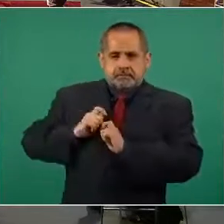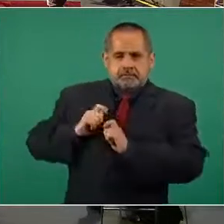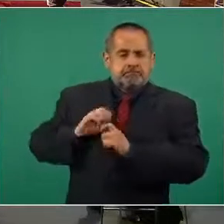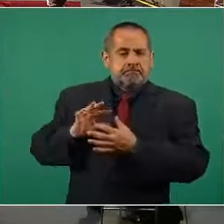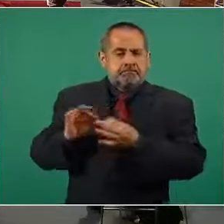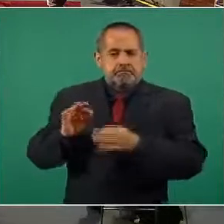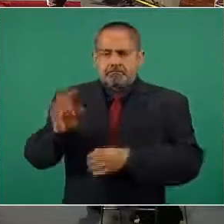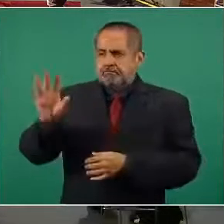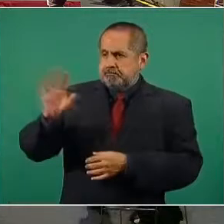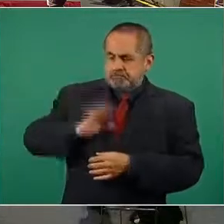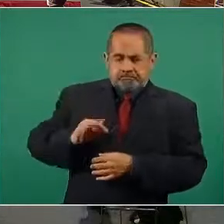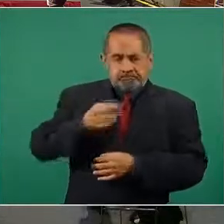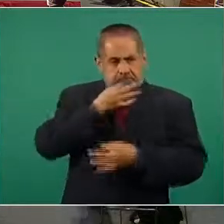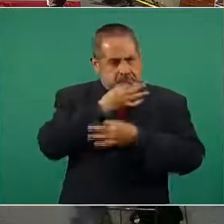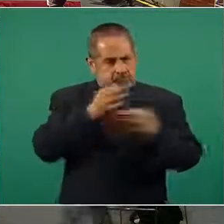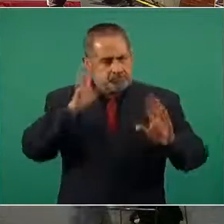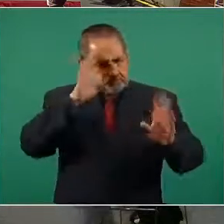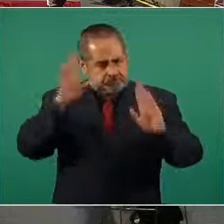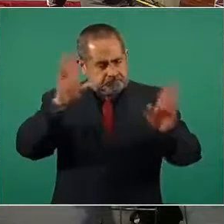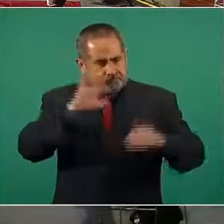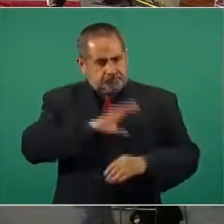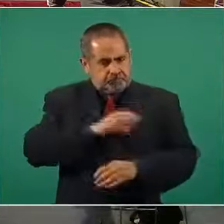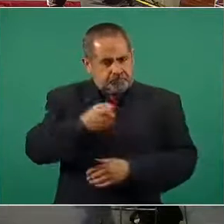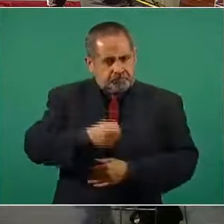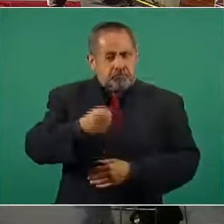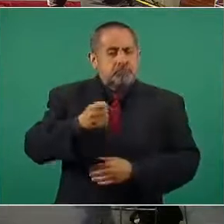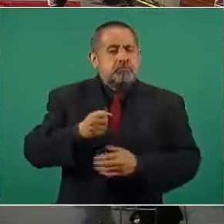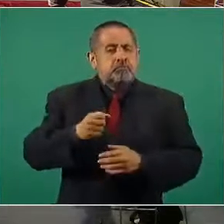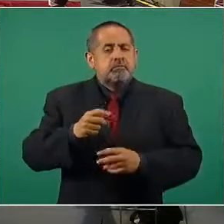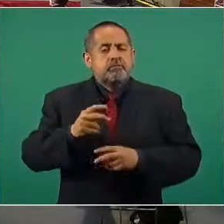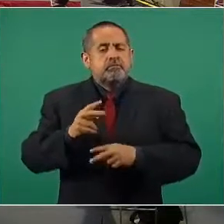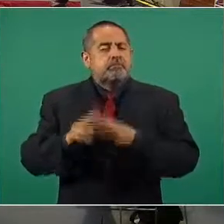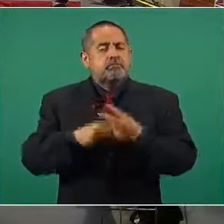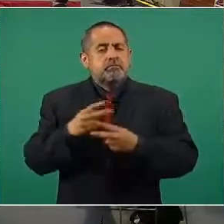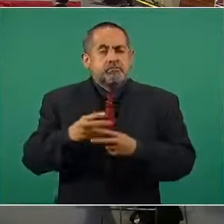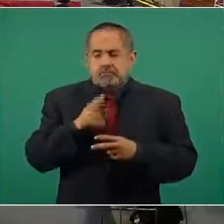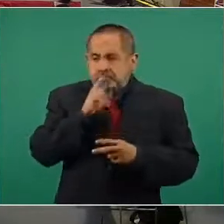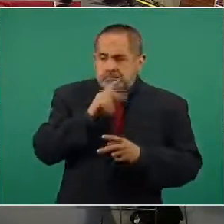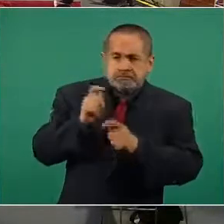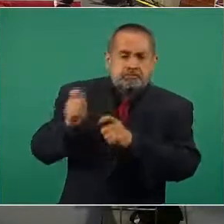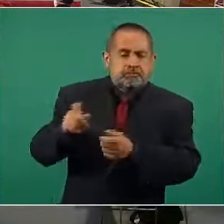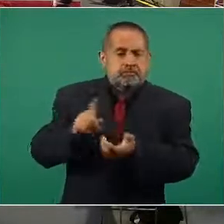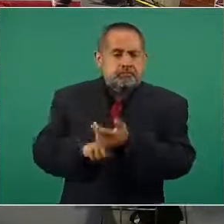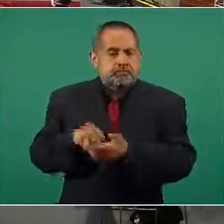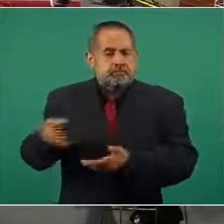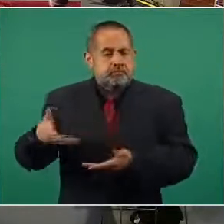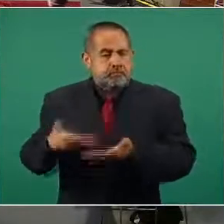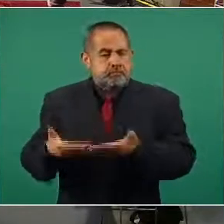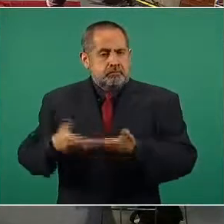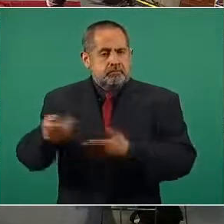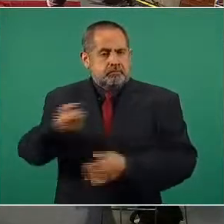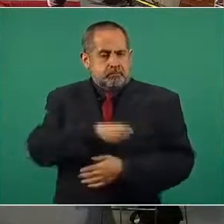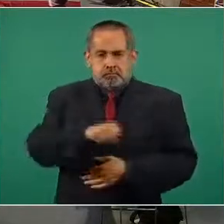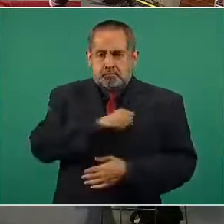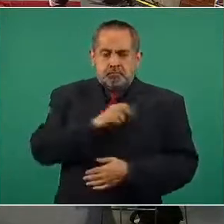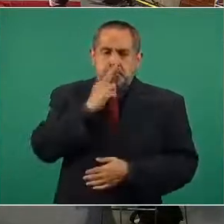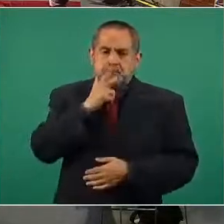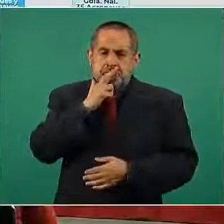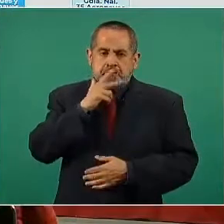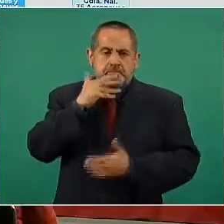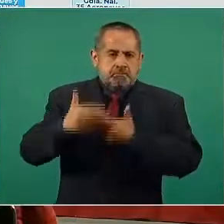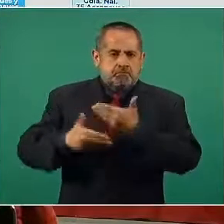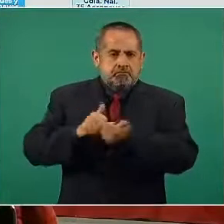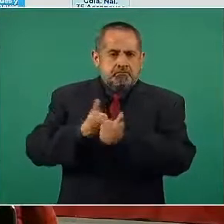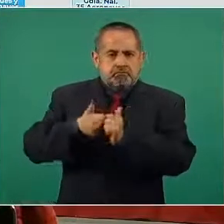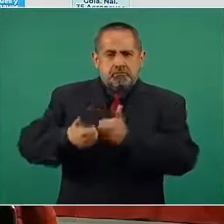quien les envía un cargoloso saludo y un agradecimiento por su preocupación. Él, su estado de salud, va muy bien, va mejorando muy